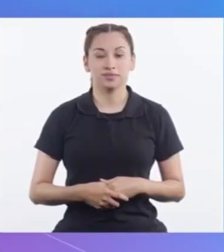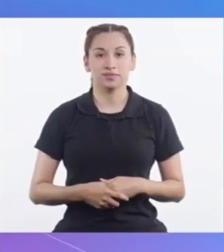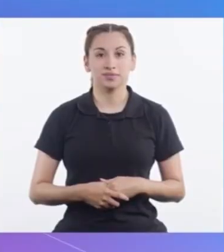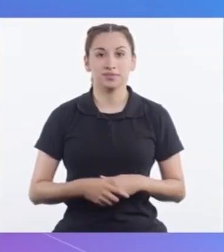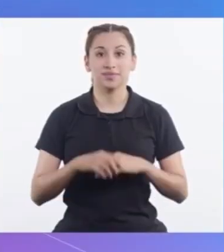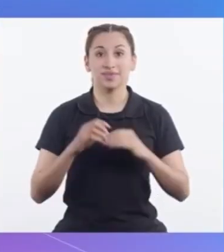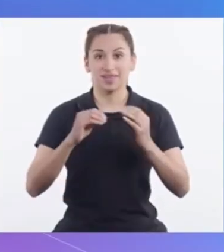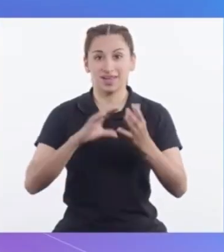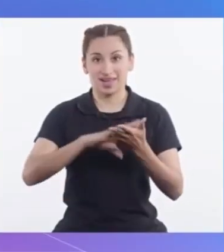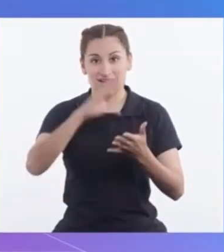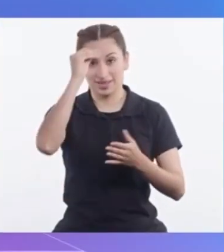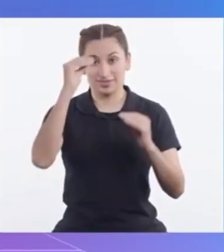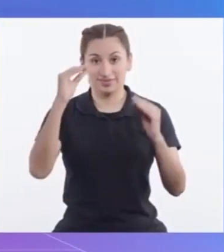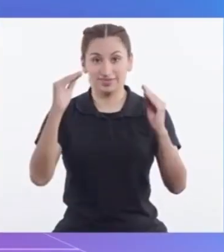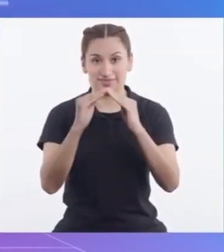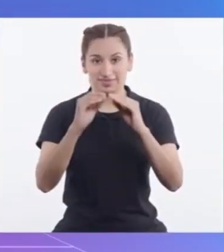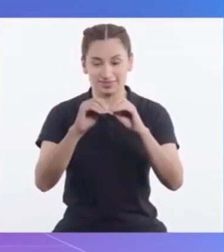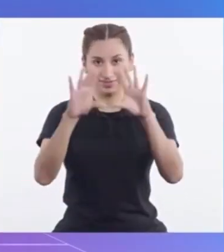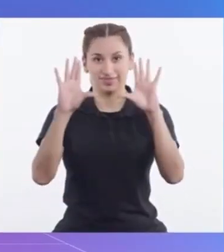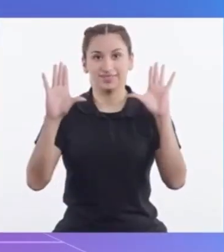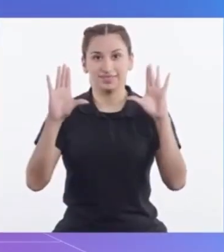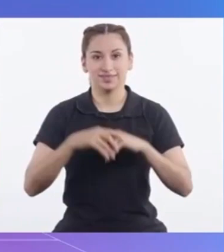Red de Aprendo en Casa Activada